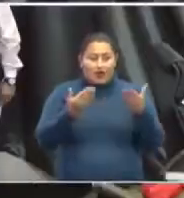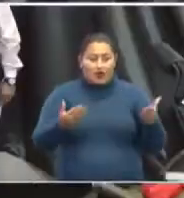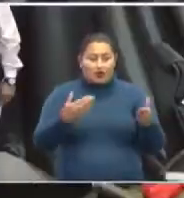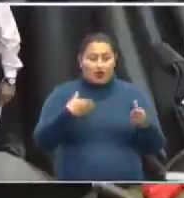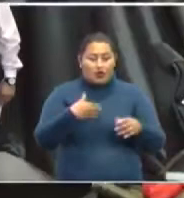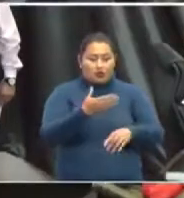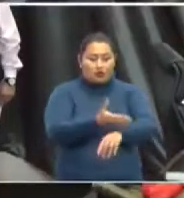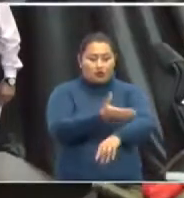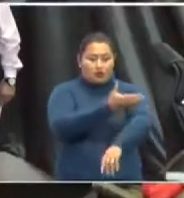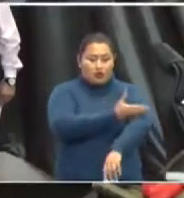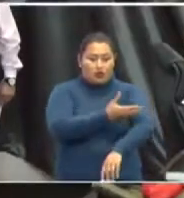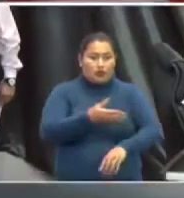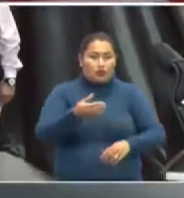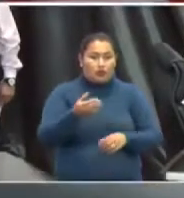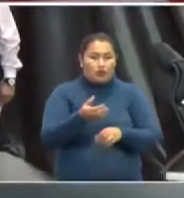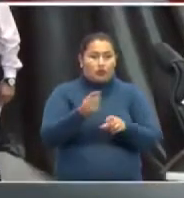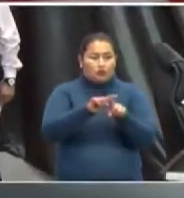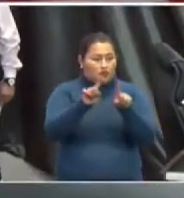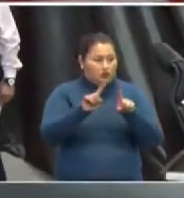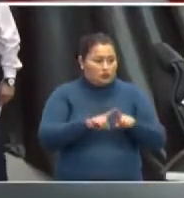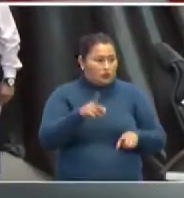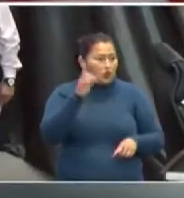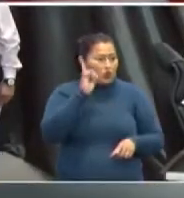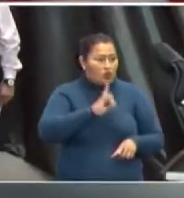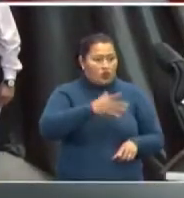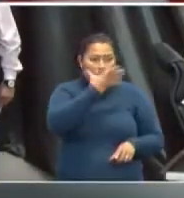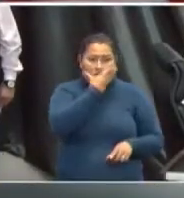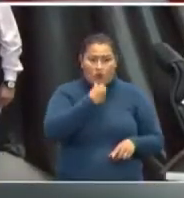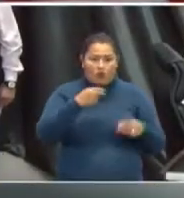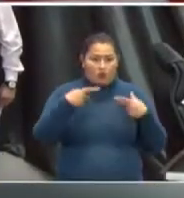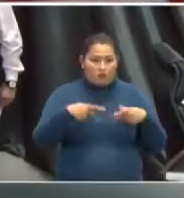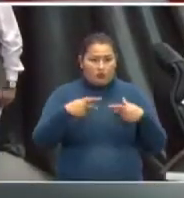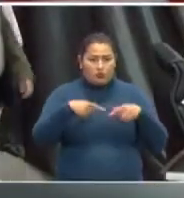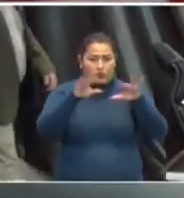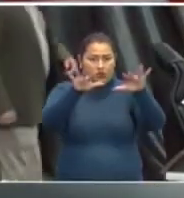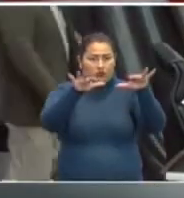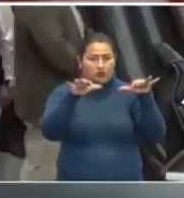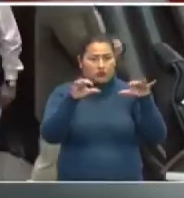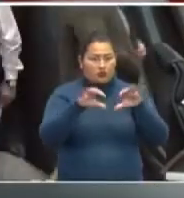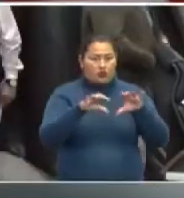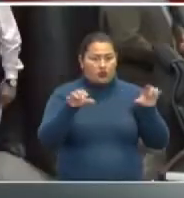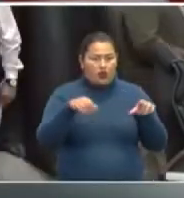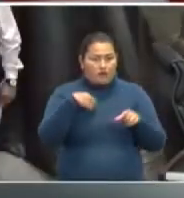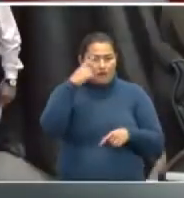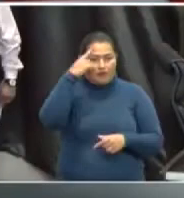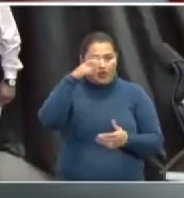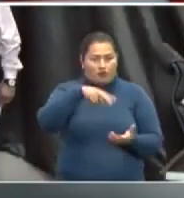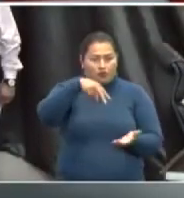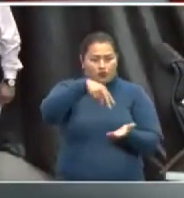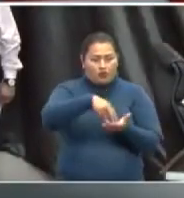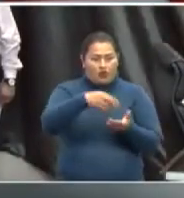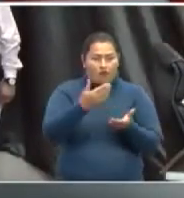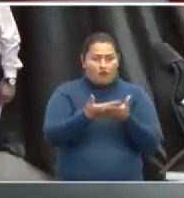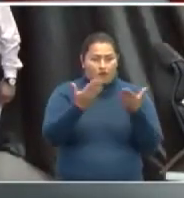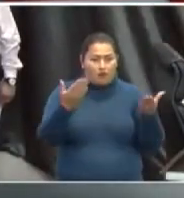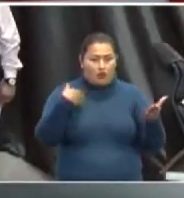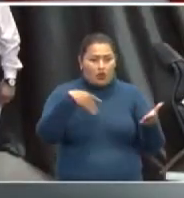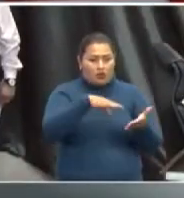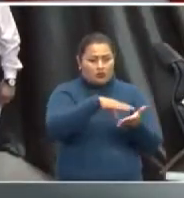reducción para que la ciudadanía sepa quién es quién de sus legisladores. Con edición de Arturo Campos, Informo para las Noticias TDP, María Celeste Rivera.